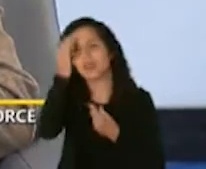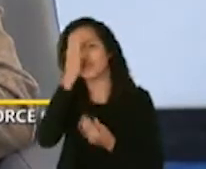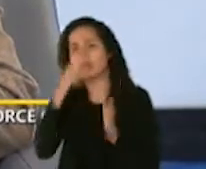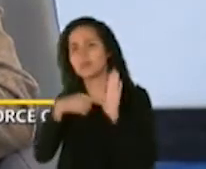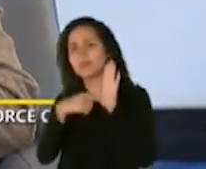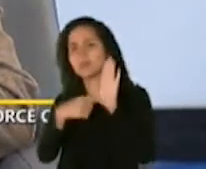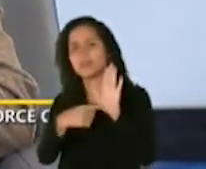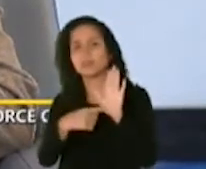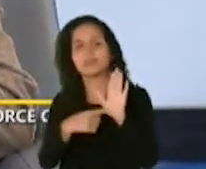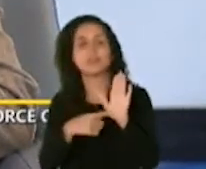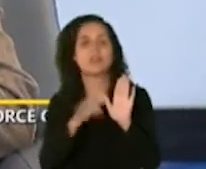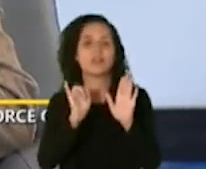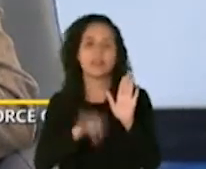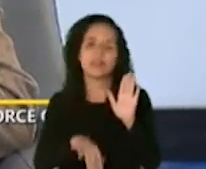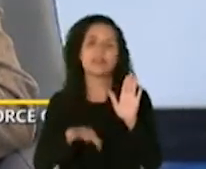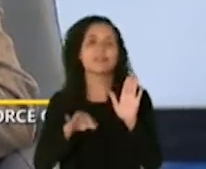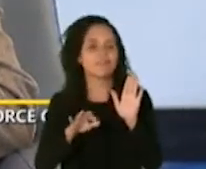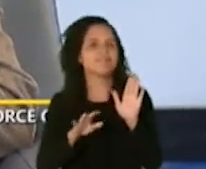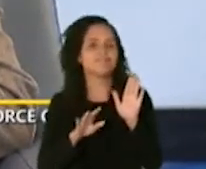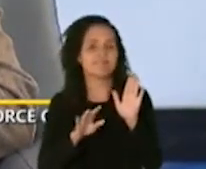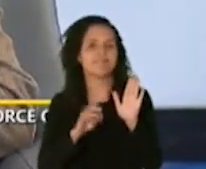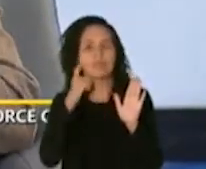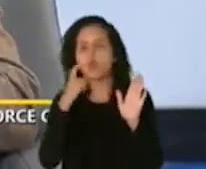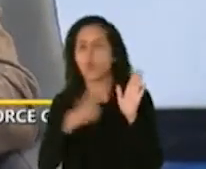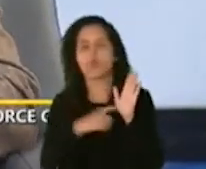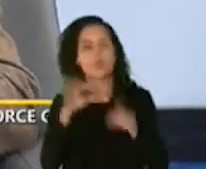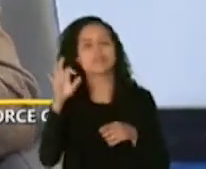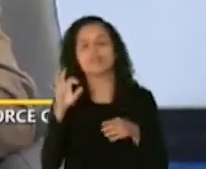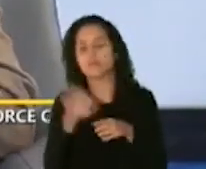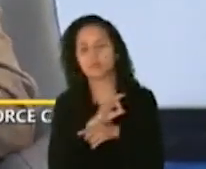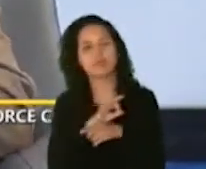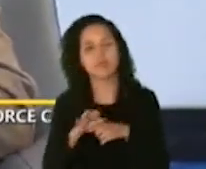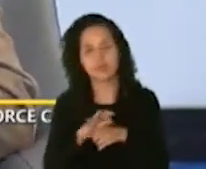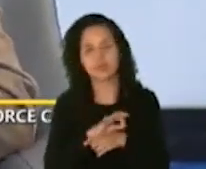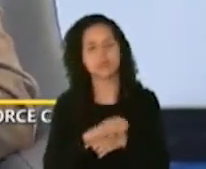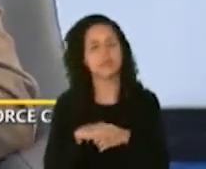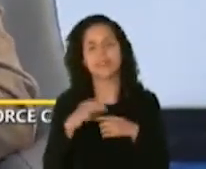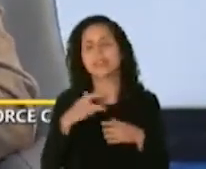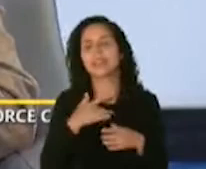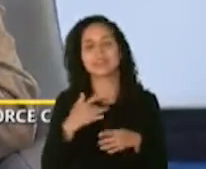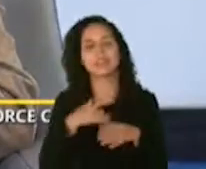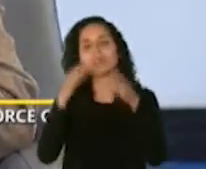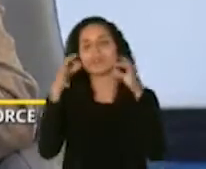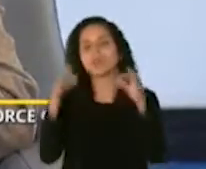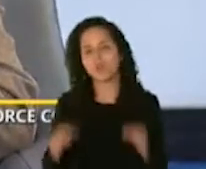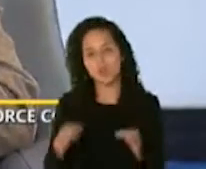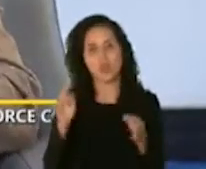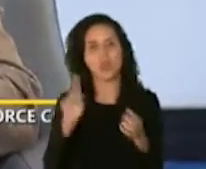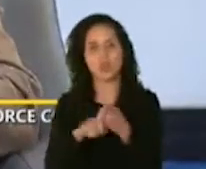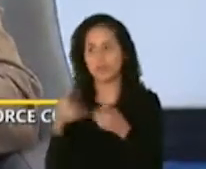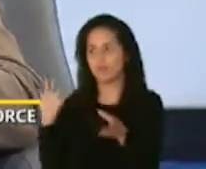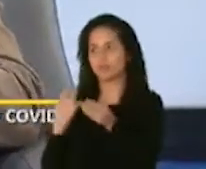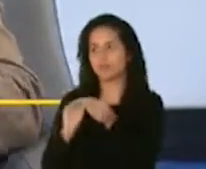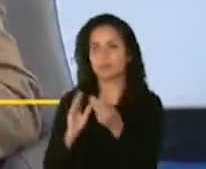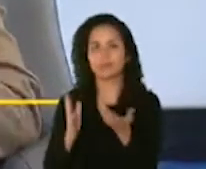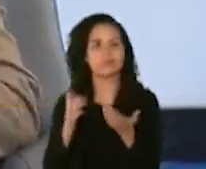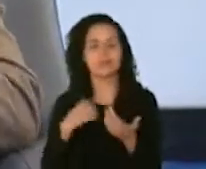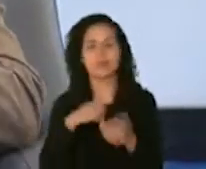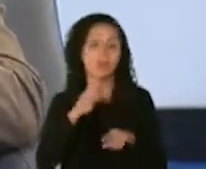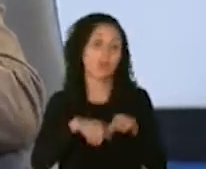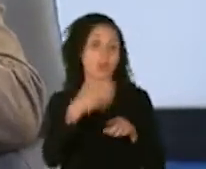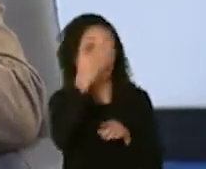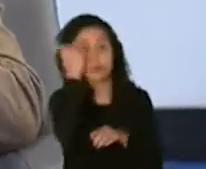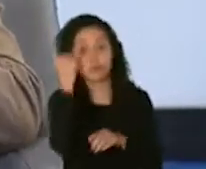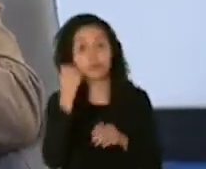bien eficaz es bien segura hasta lo que hemos visto al presente no podemos olvidarnos que